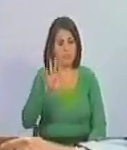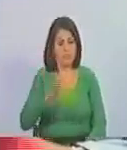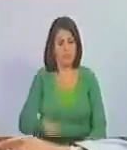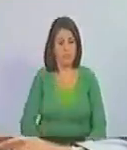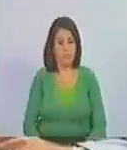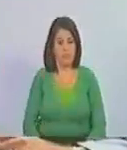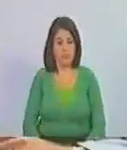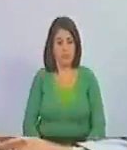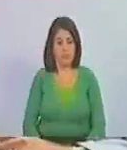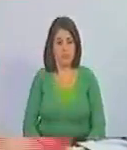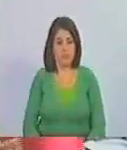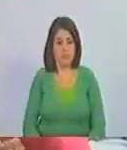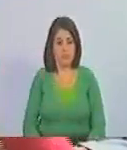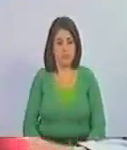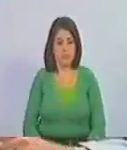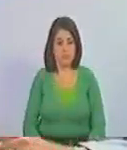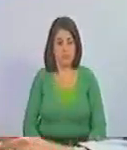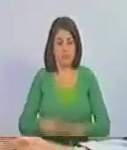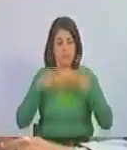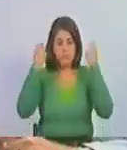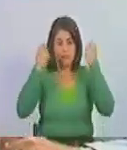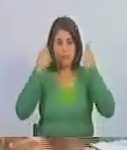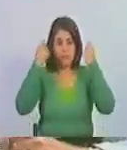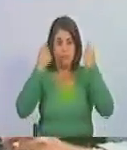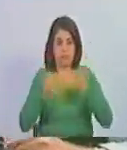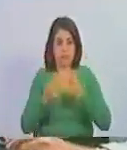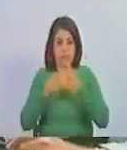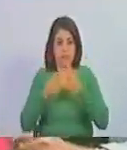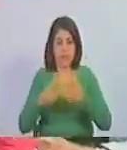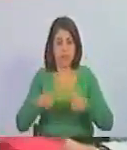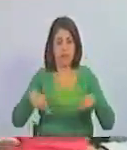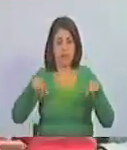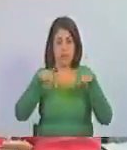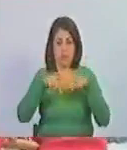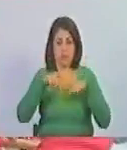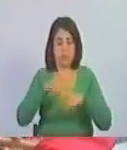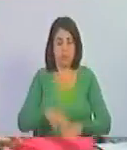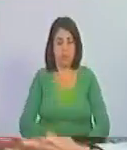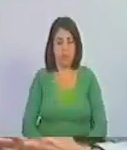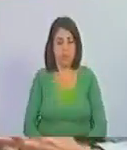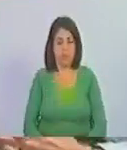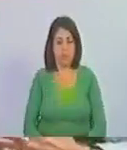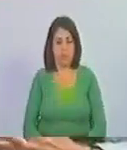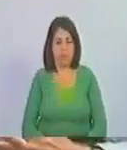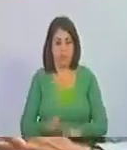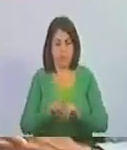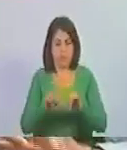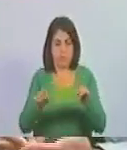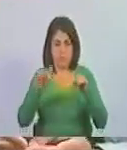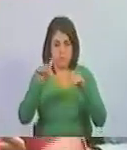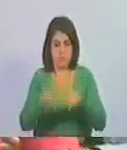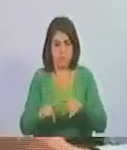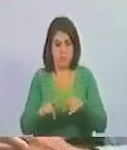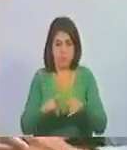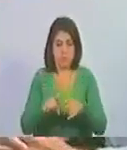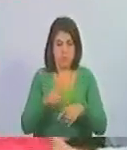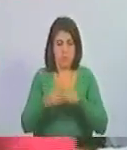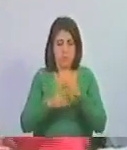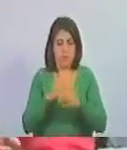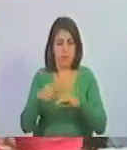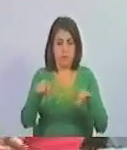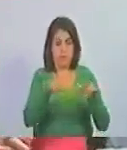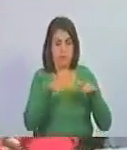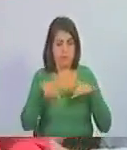estamos celebrando diversos acontecimientos, pero hoy estoy a por decir que desde el